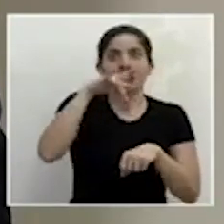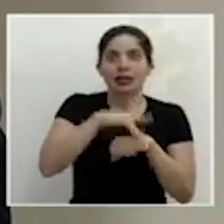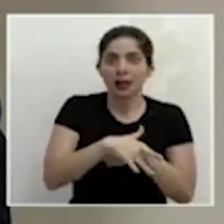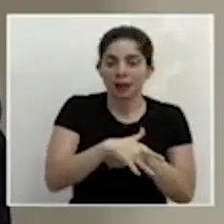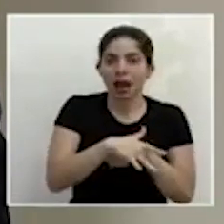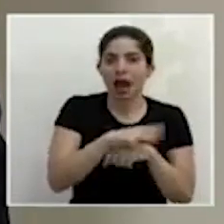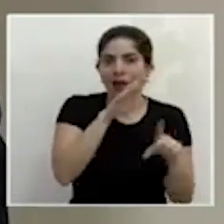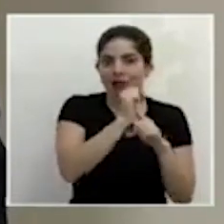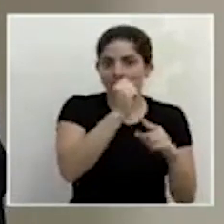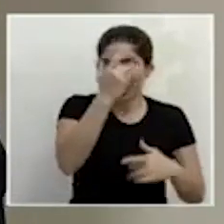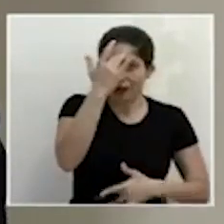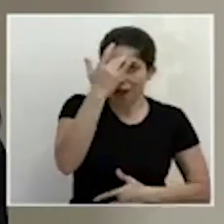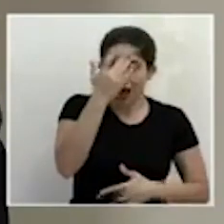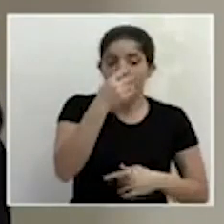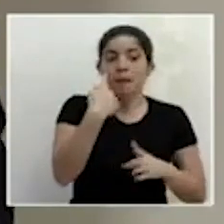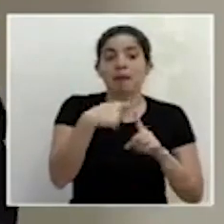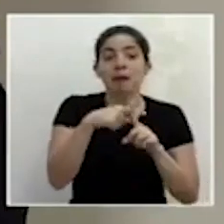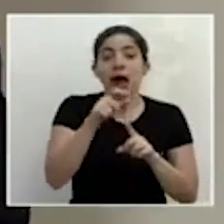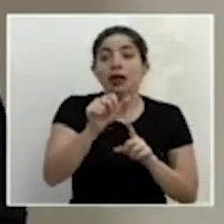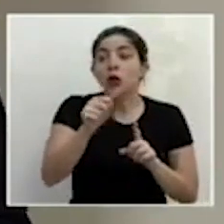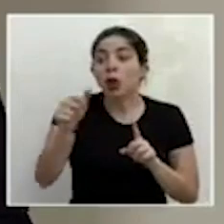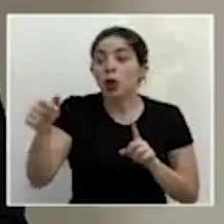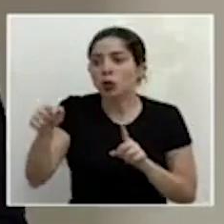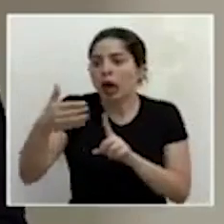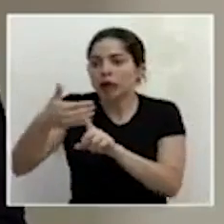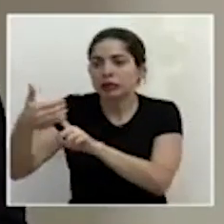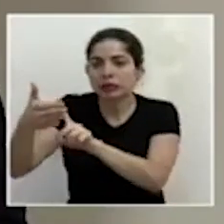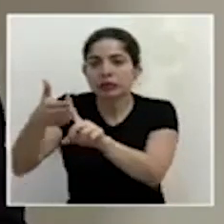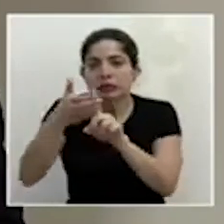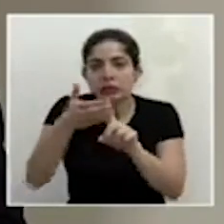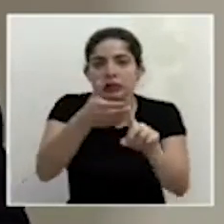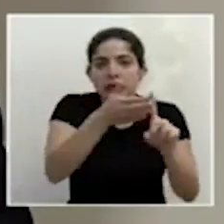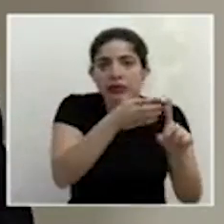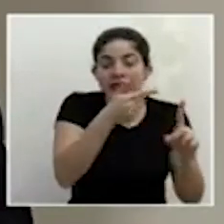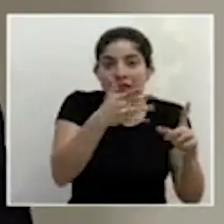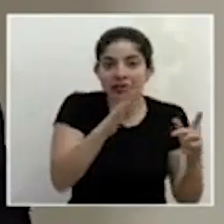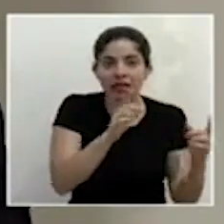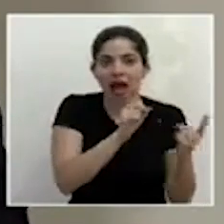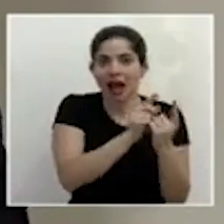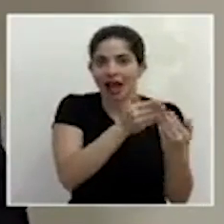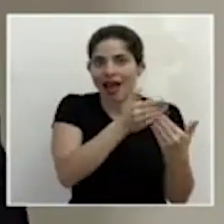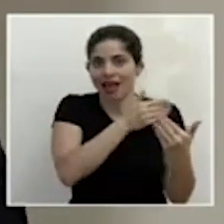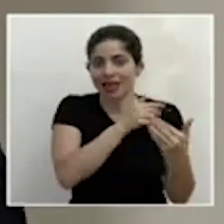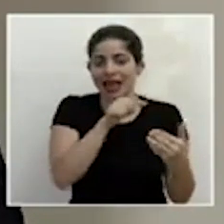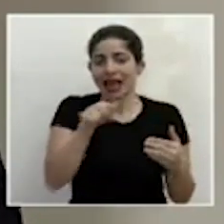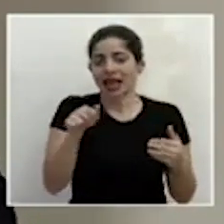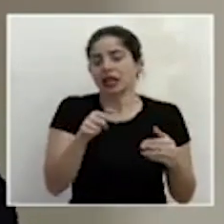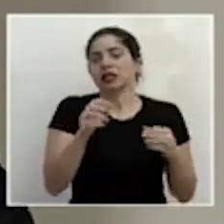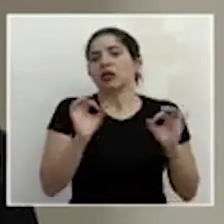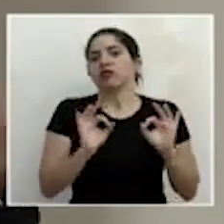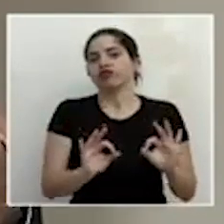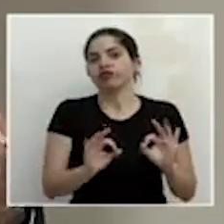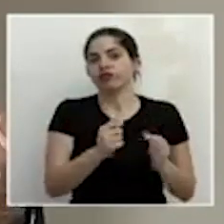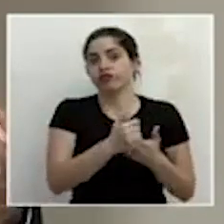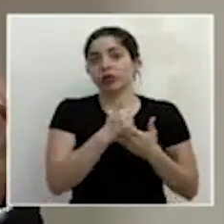casos y aislamiento de todos los contactos cercanos de una forma muy oportuna, porque nada hacemos con tener